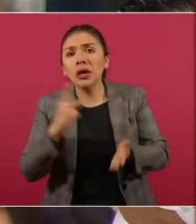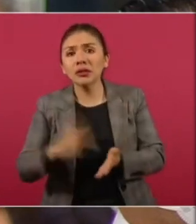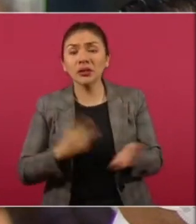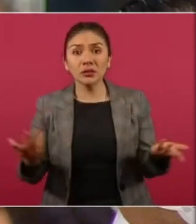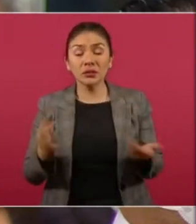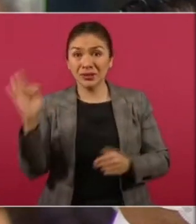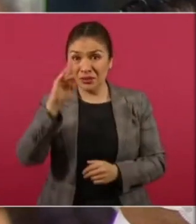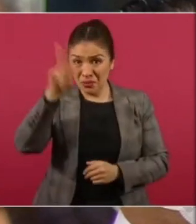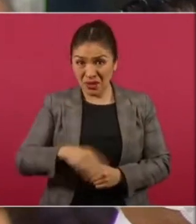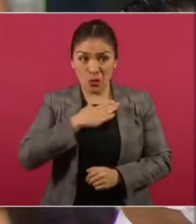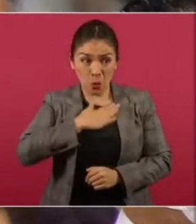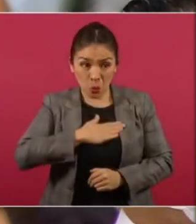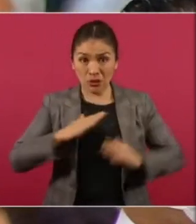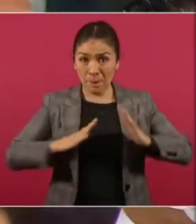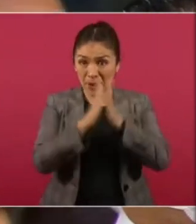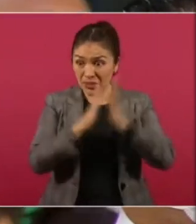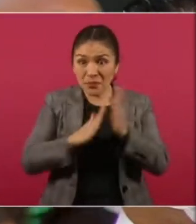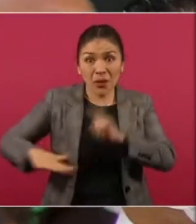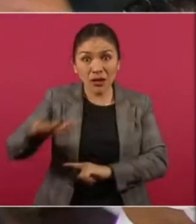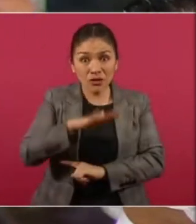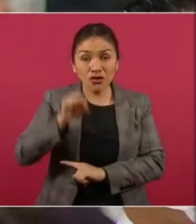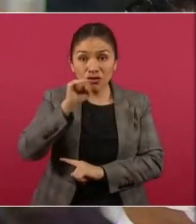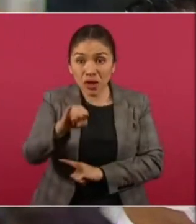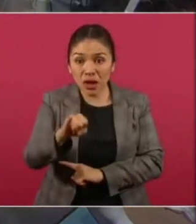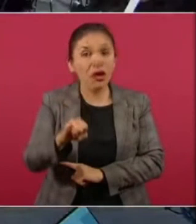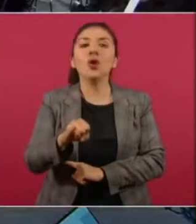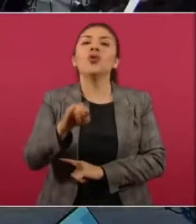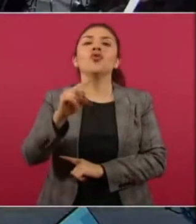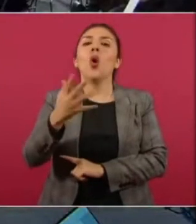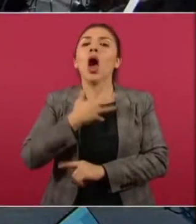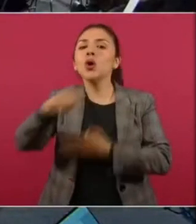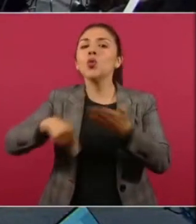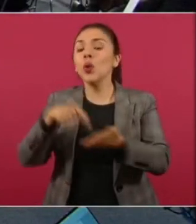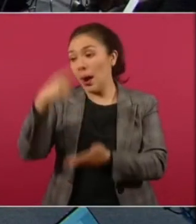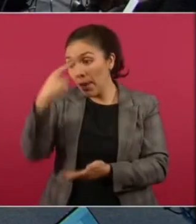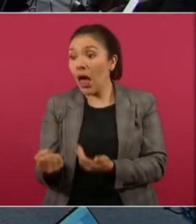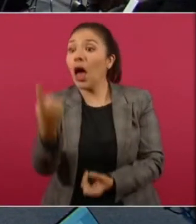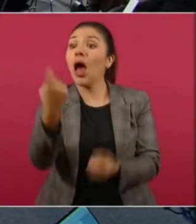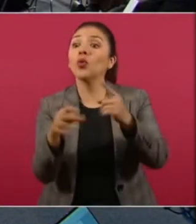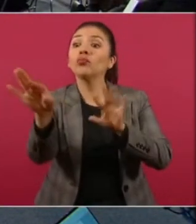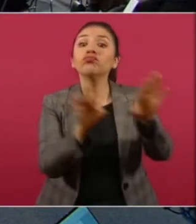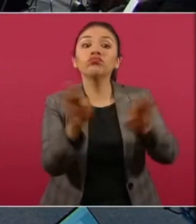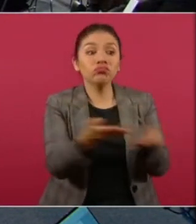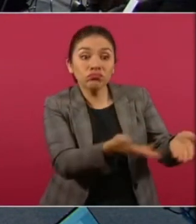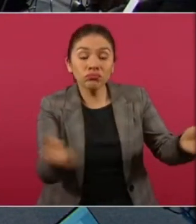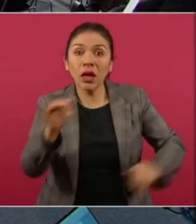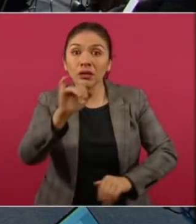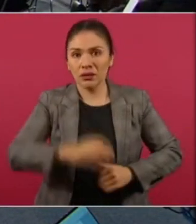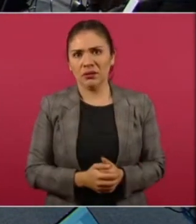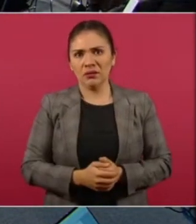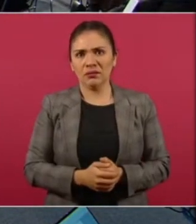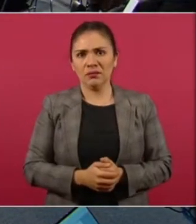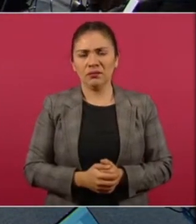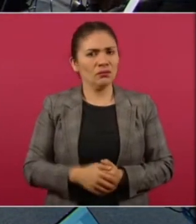si hubiera democracia, no se reservarían lugares para unos reporteros. Entonces,